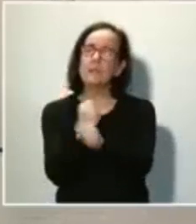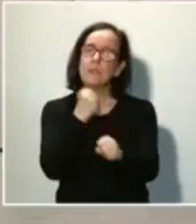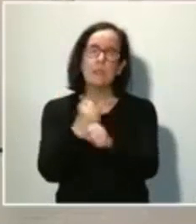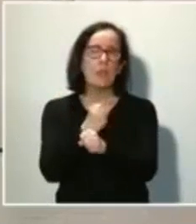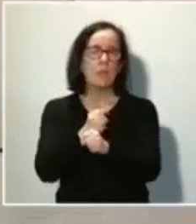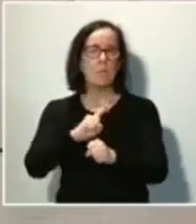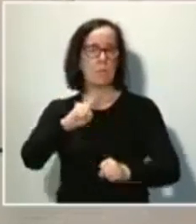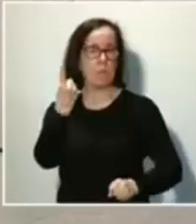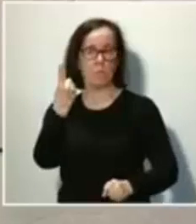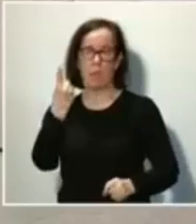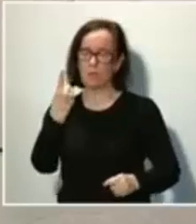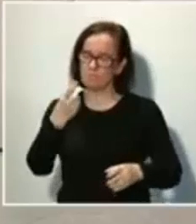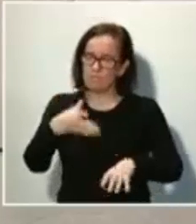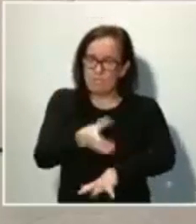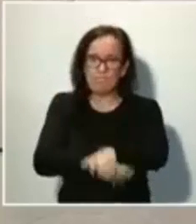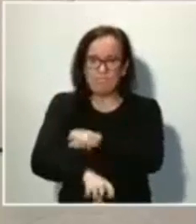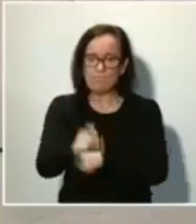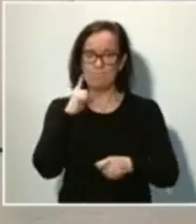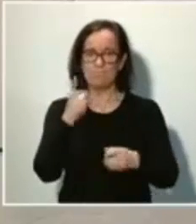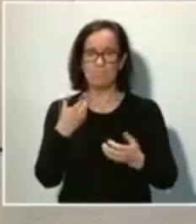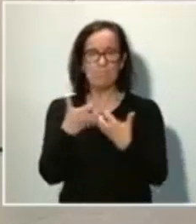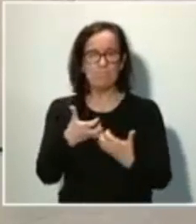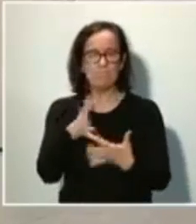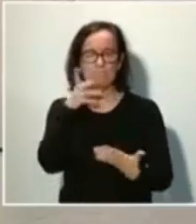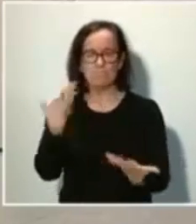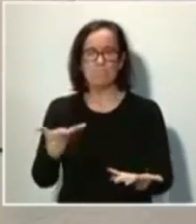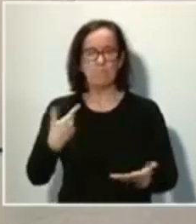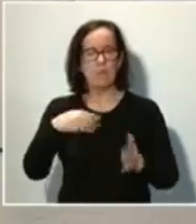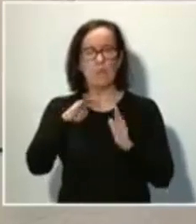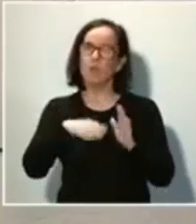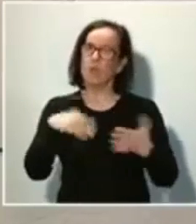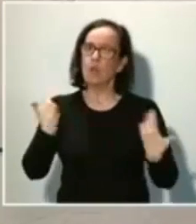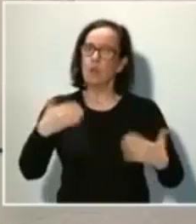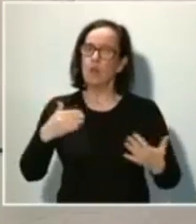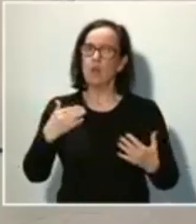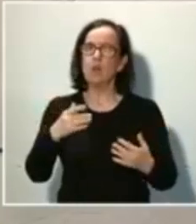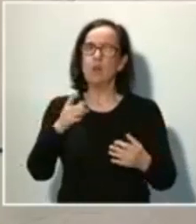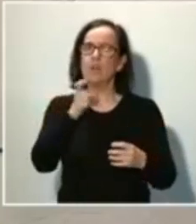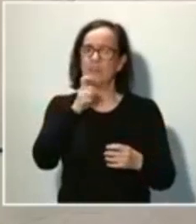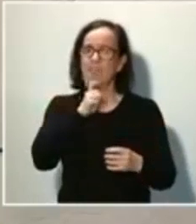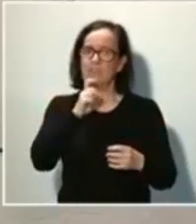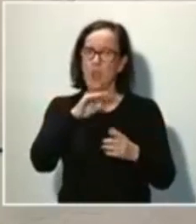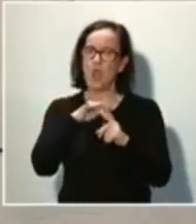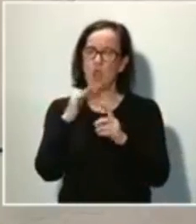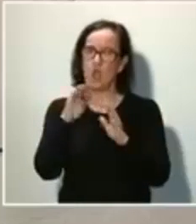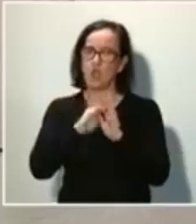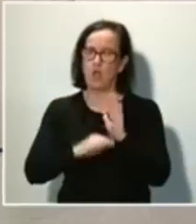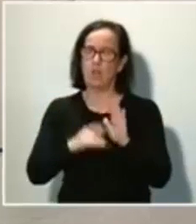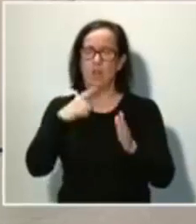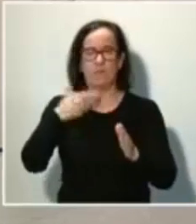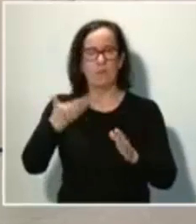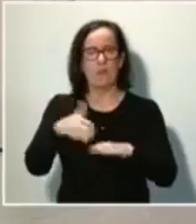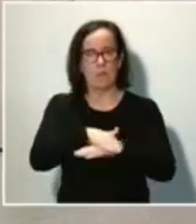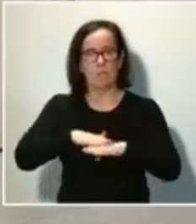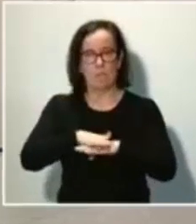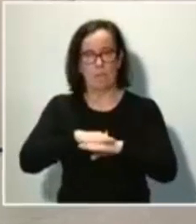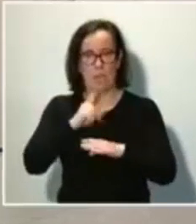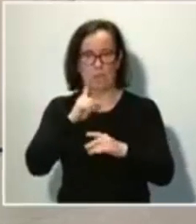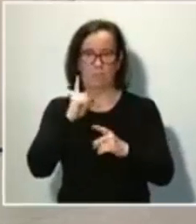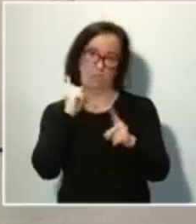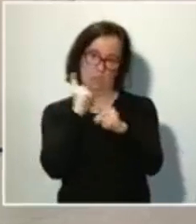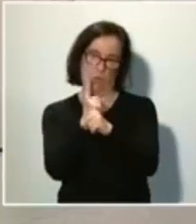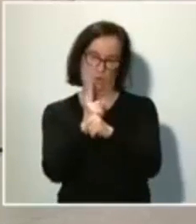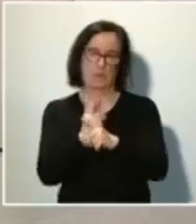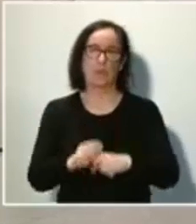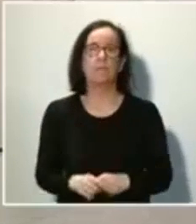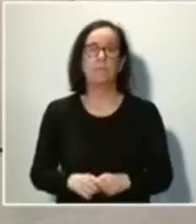de batalla en condiciones enormemente difíciles que es absolutamente fundamental para afrontar este combate. El